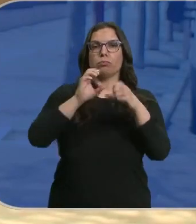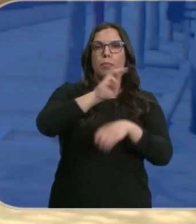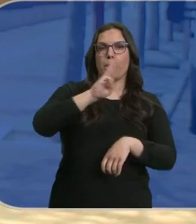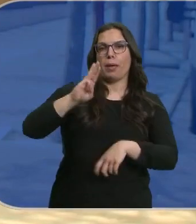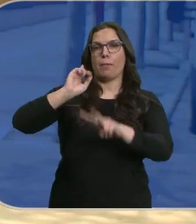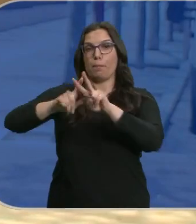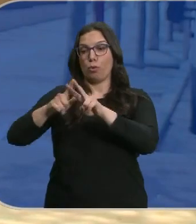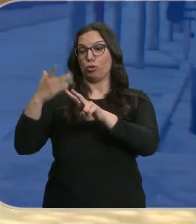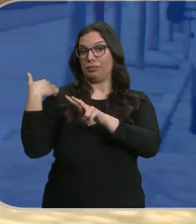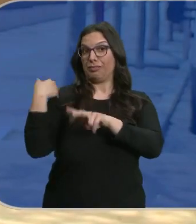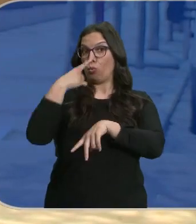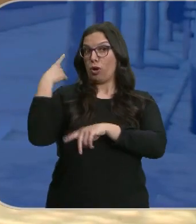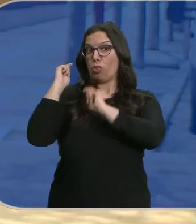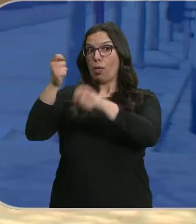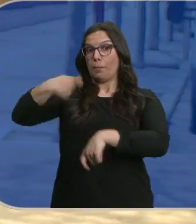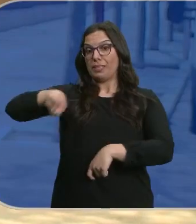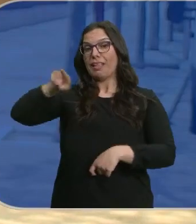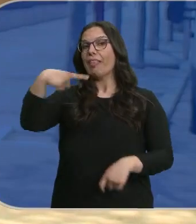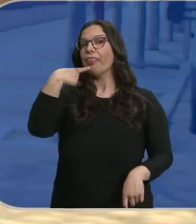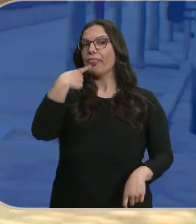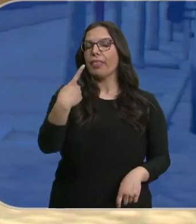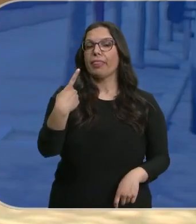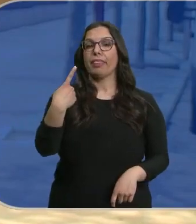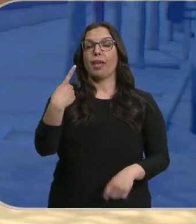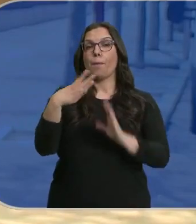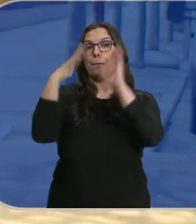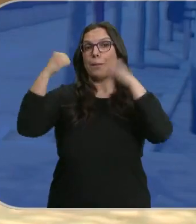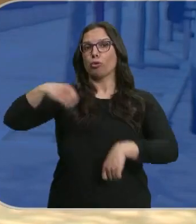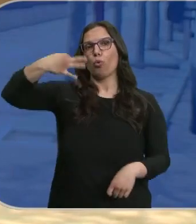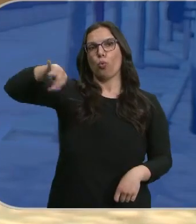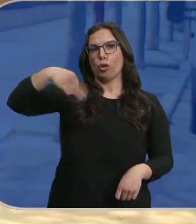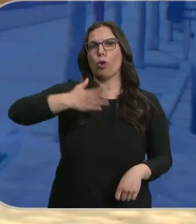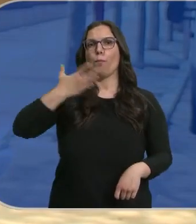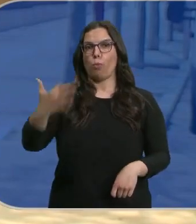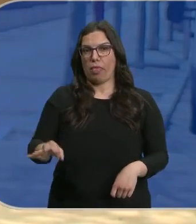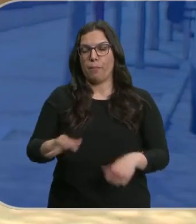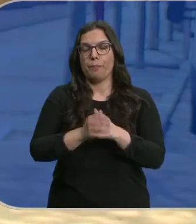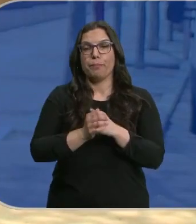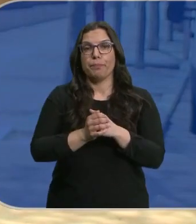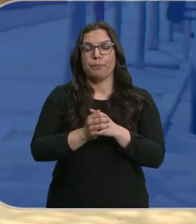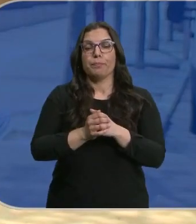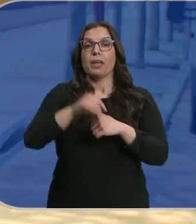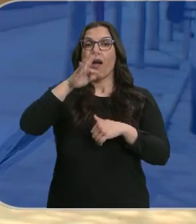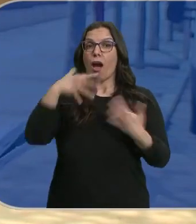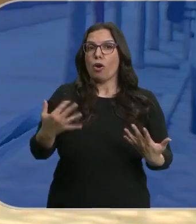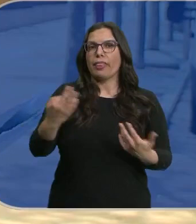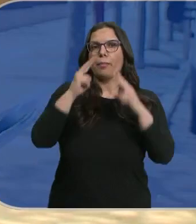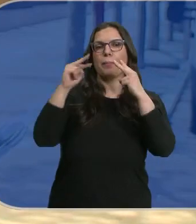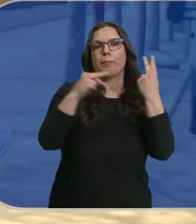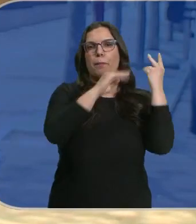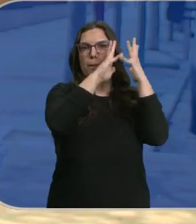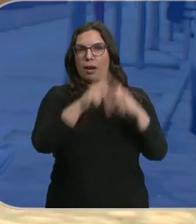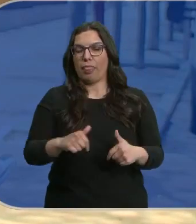Aquel día de la investidura el presidente dijo que era el único pacto viable. Hoy es momento de hacer balance.